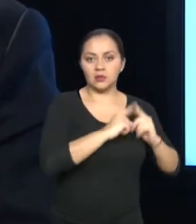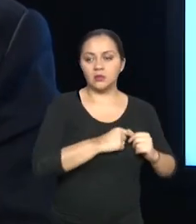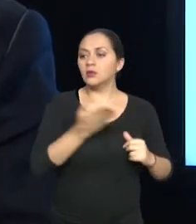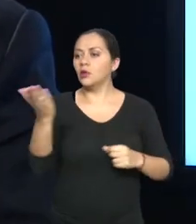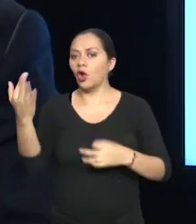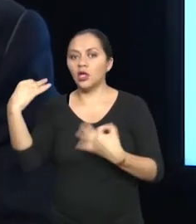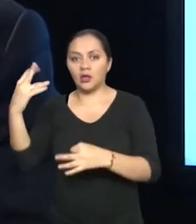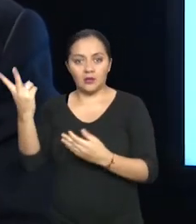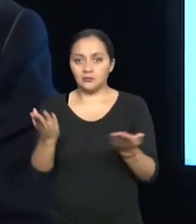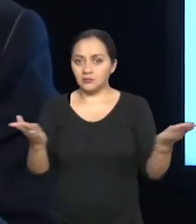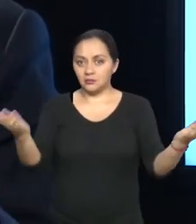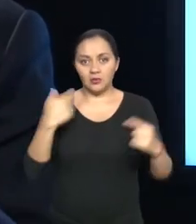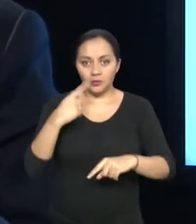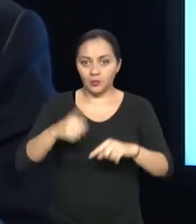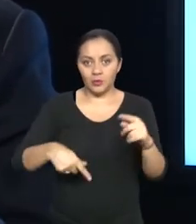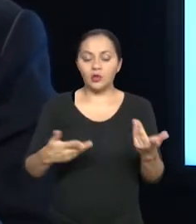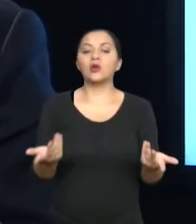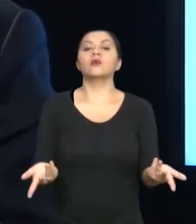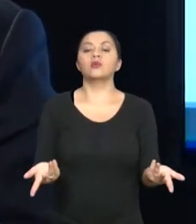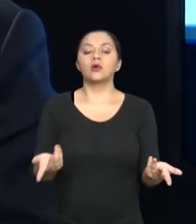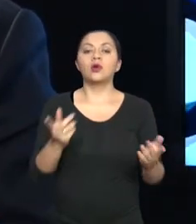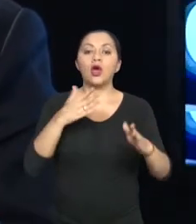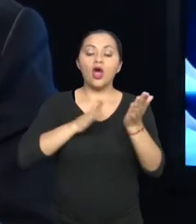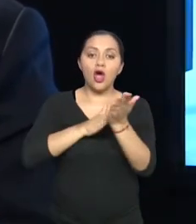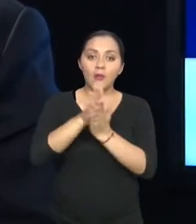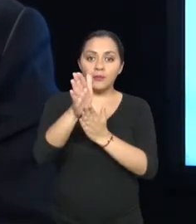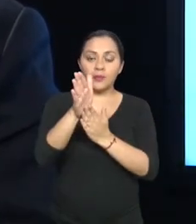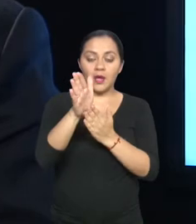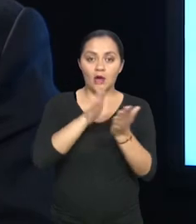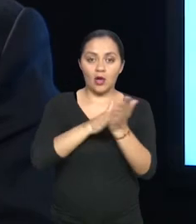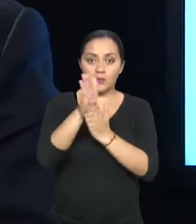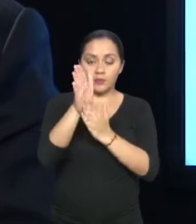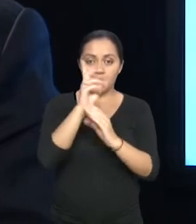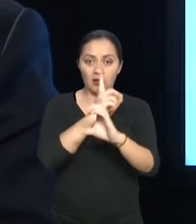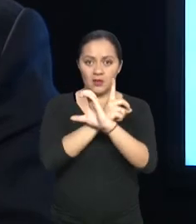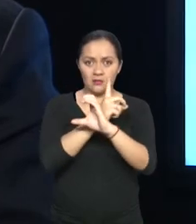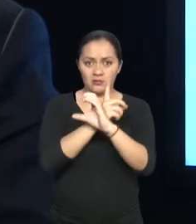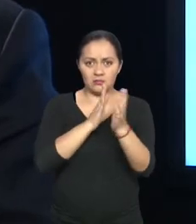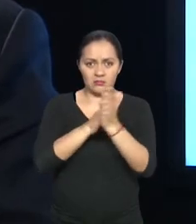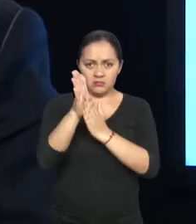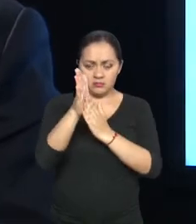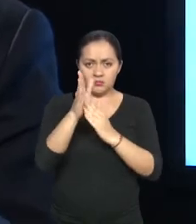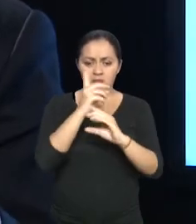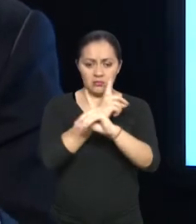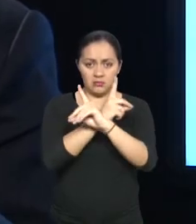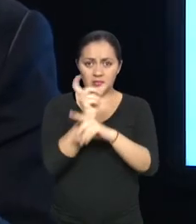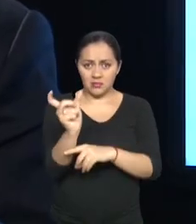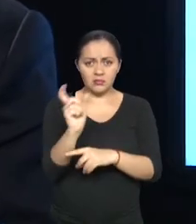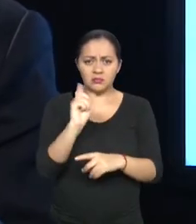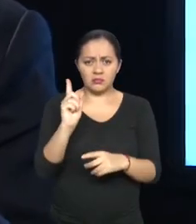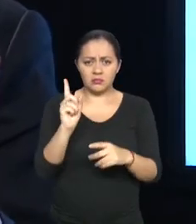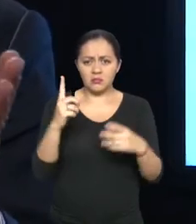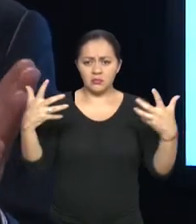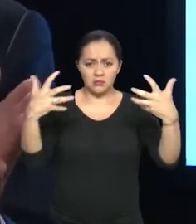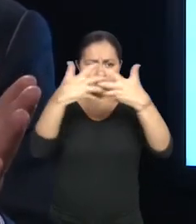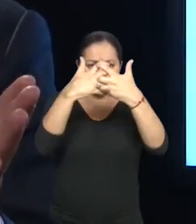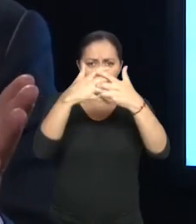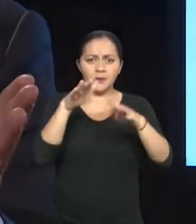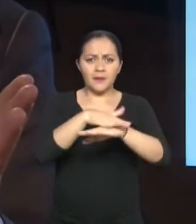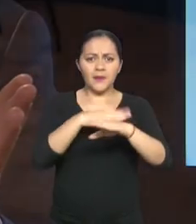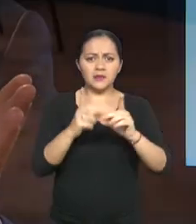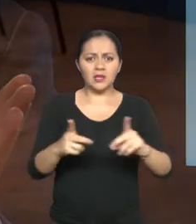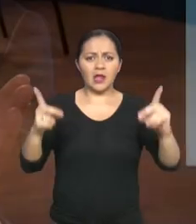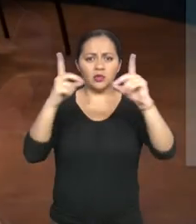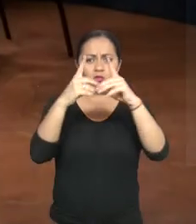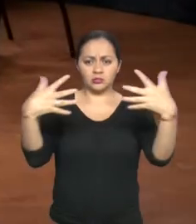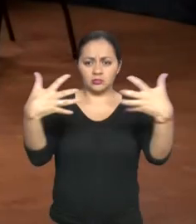debería ser uno de los requisitos, porque ustedes deberían tener el cruce con el Ministerio de Salud para que certifique cuando se emitió